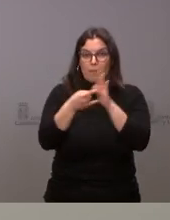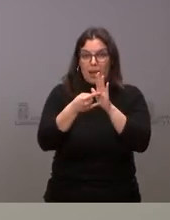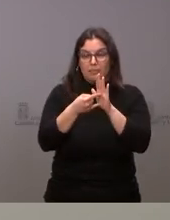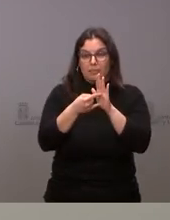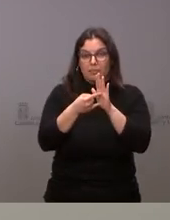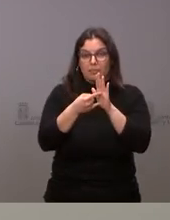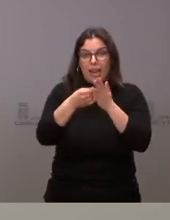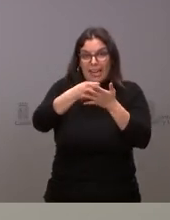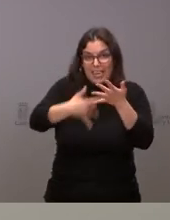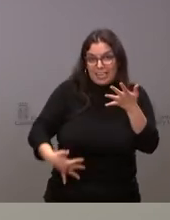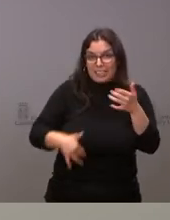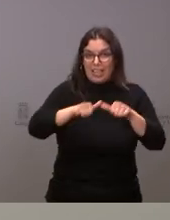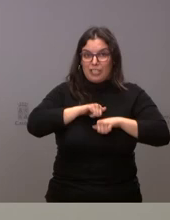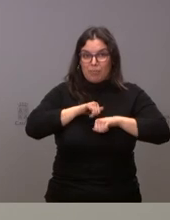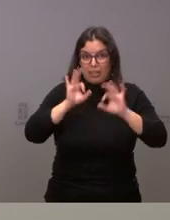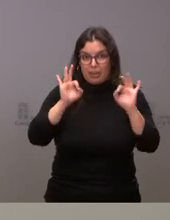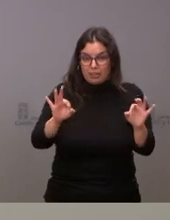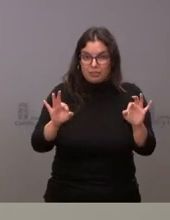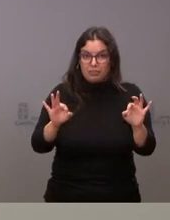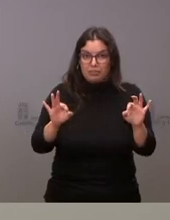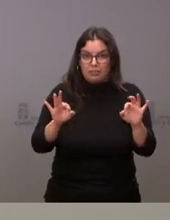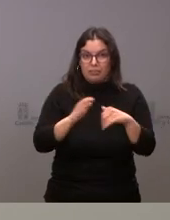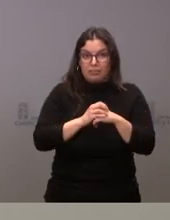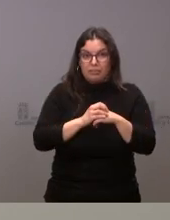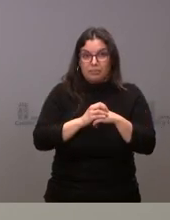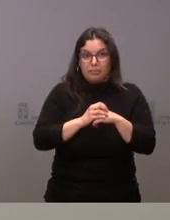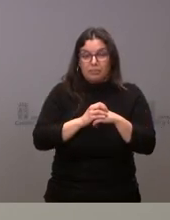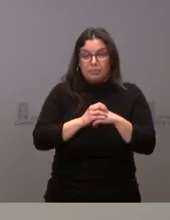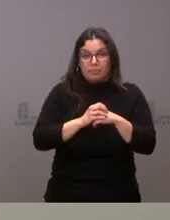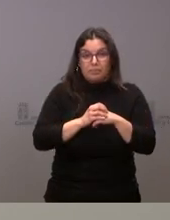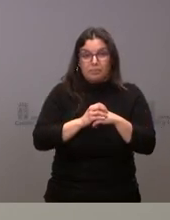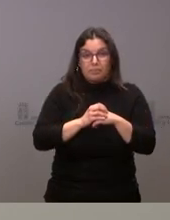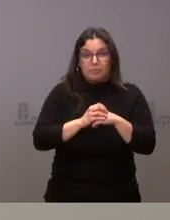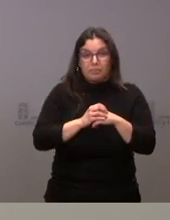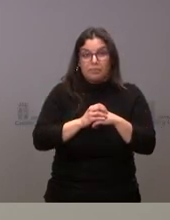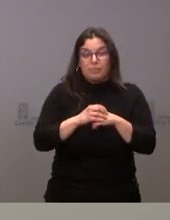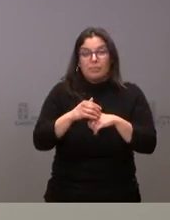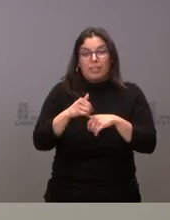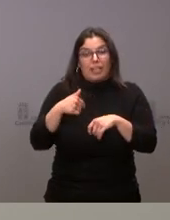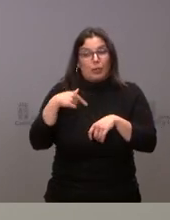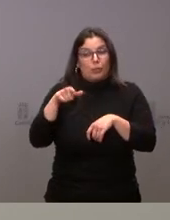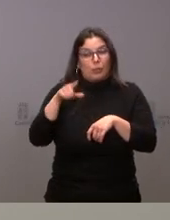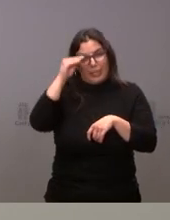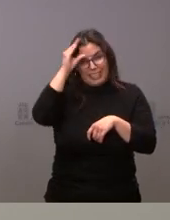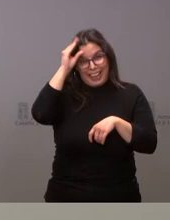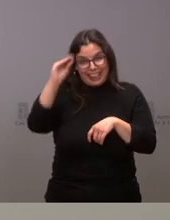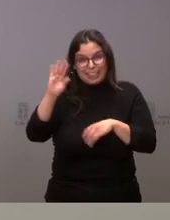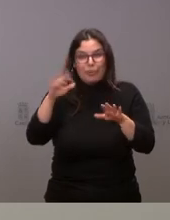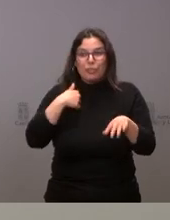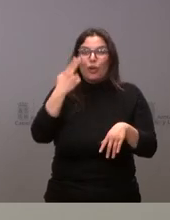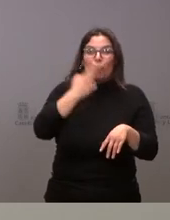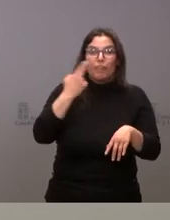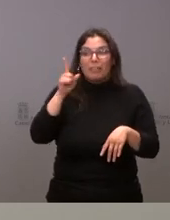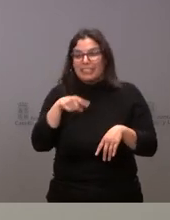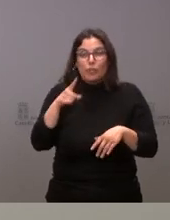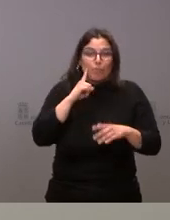listas de espera y sobre otra información pues agradezco su perspicacia pero no le puedo confirmar ni en un sentido